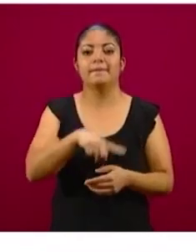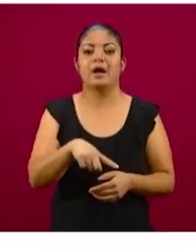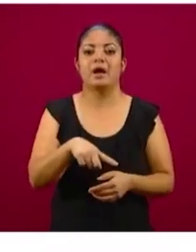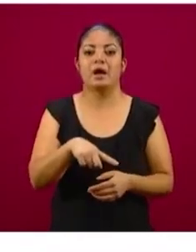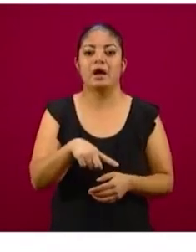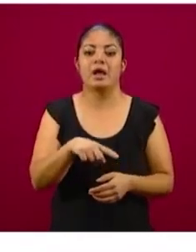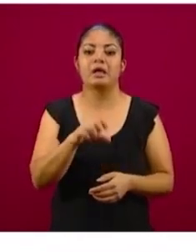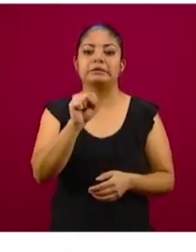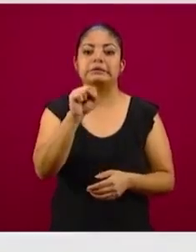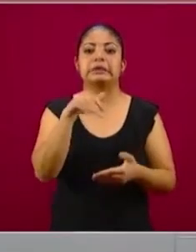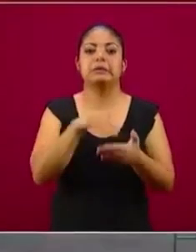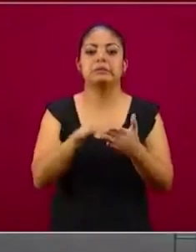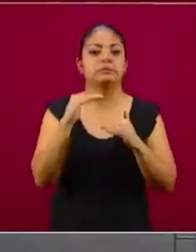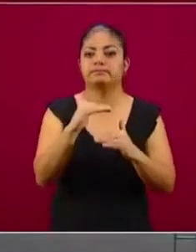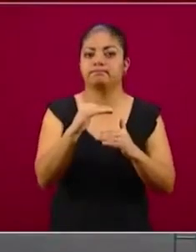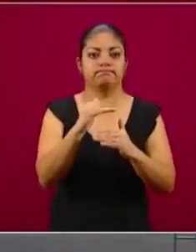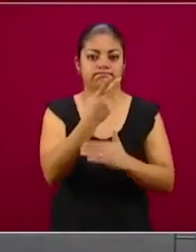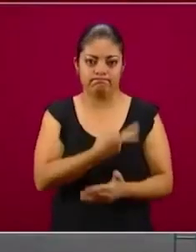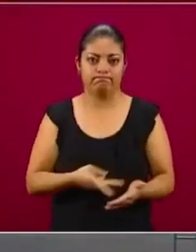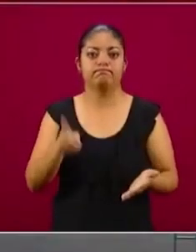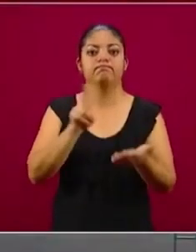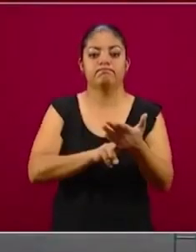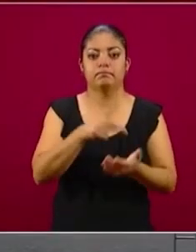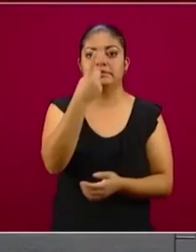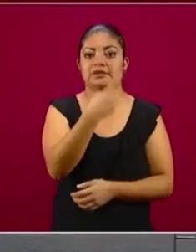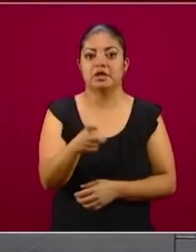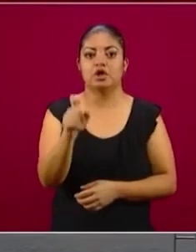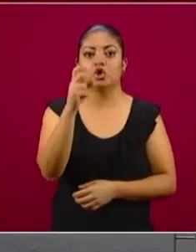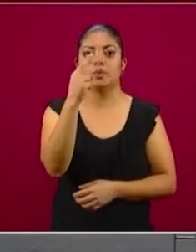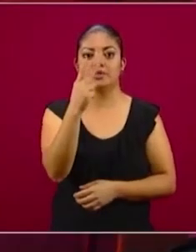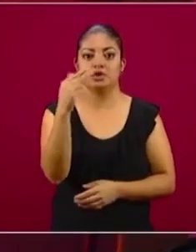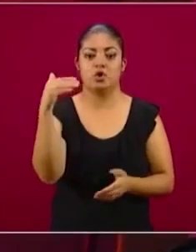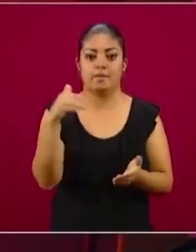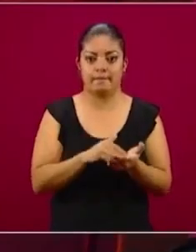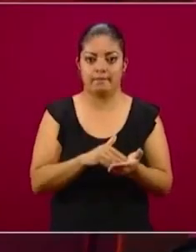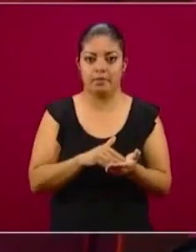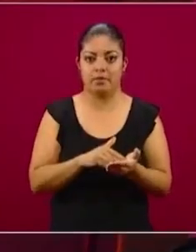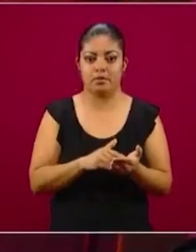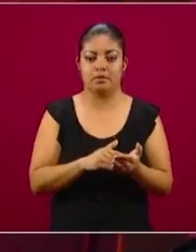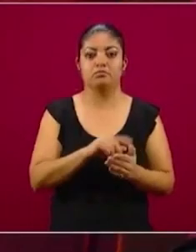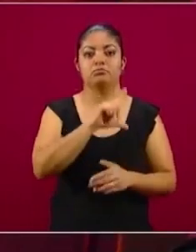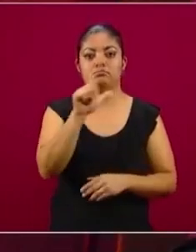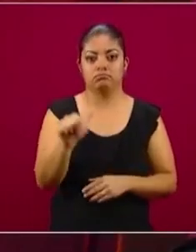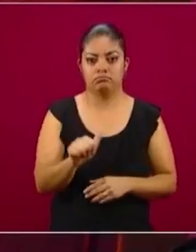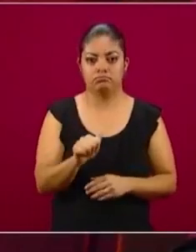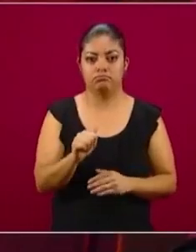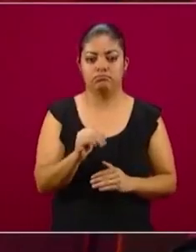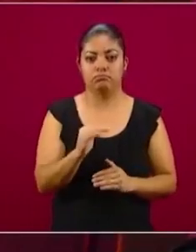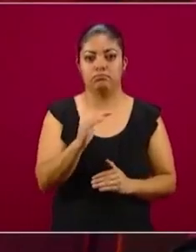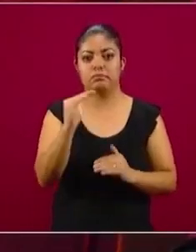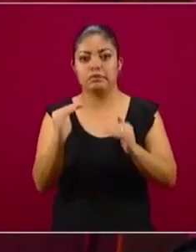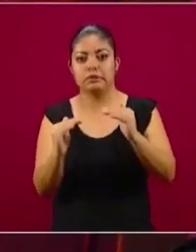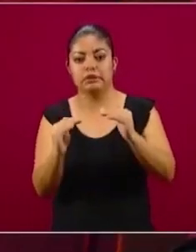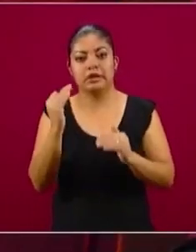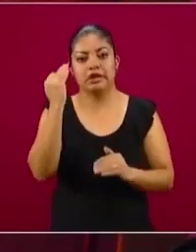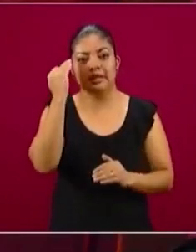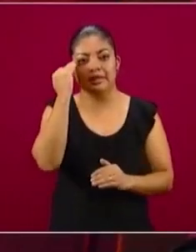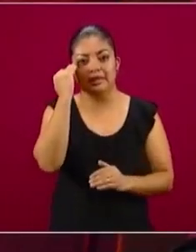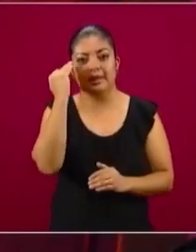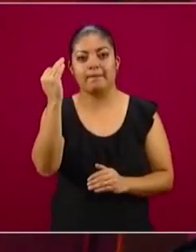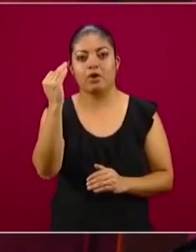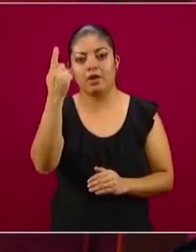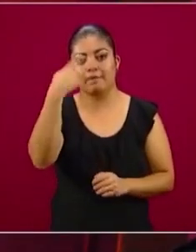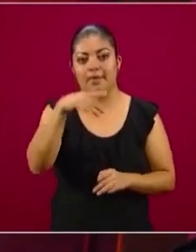que era de hasta 60 mil pesos, se duplica hasta 125 mil y se reduce la temporalidad de trabajo